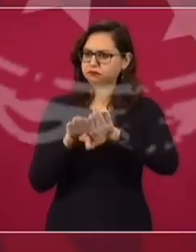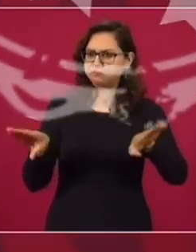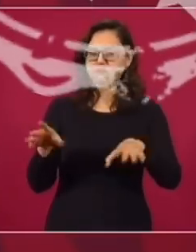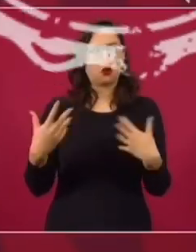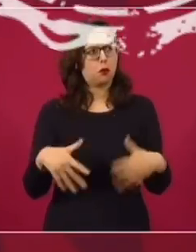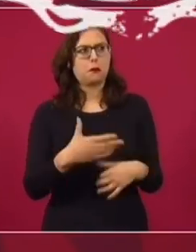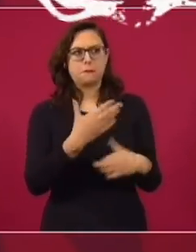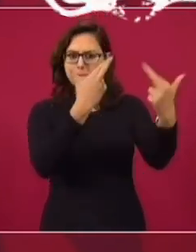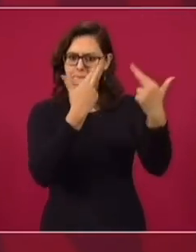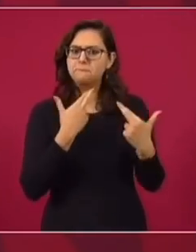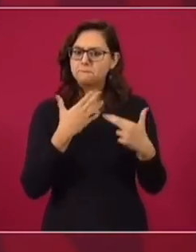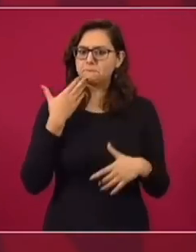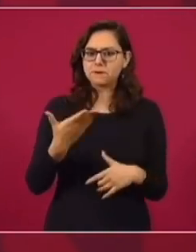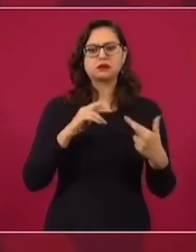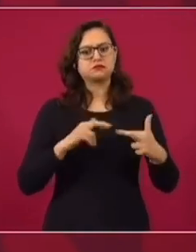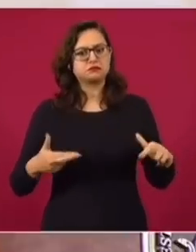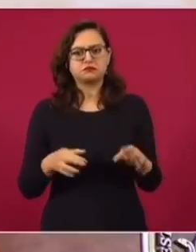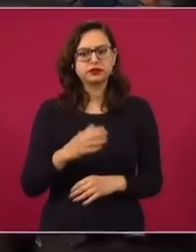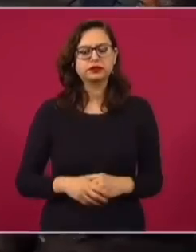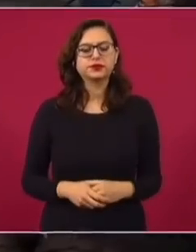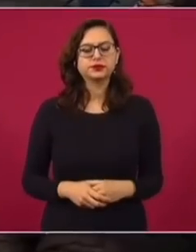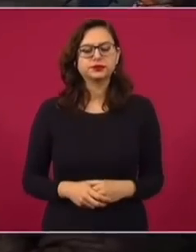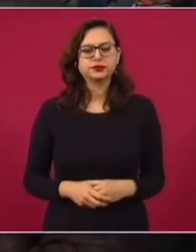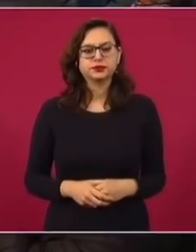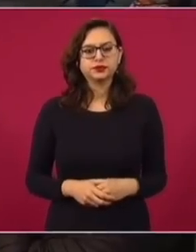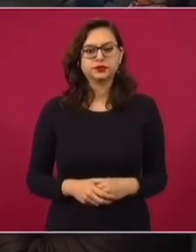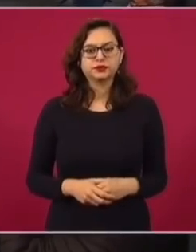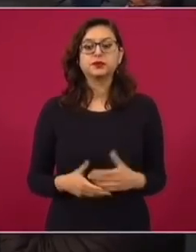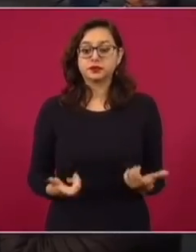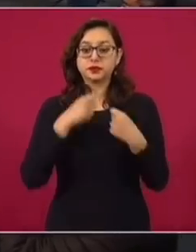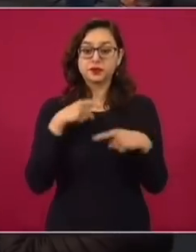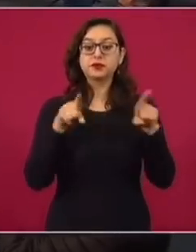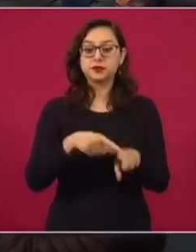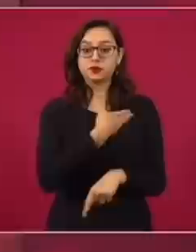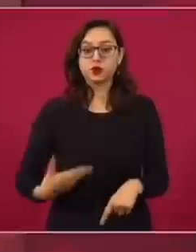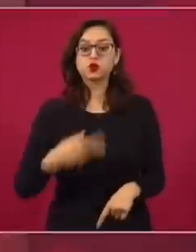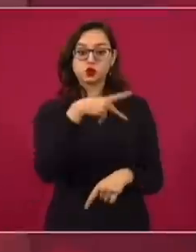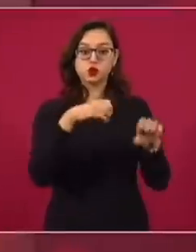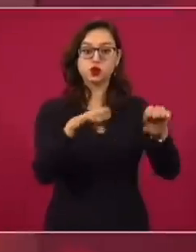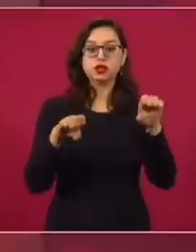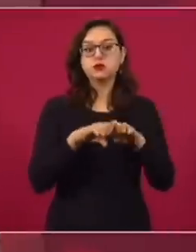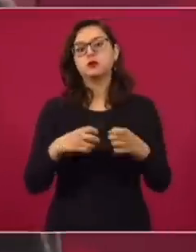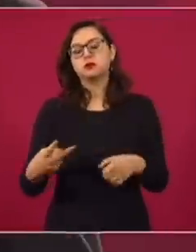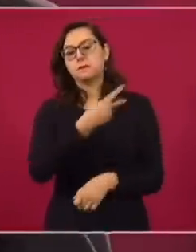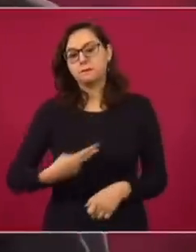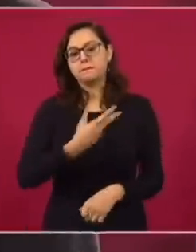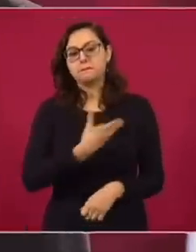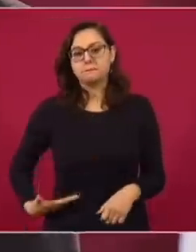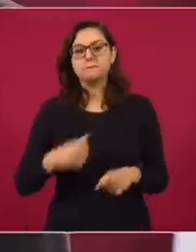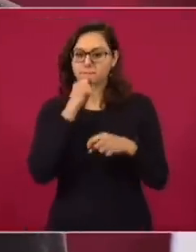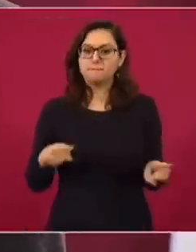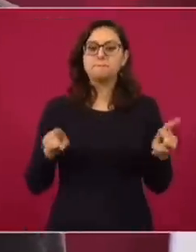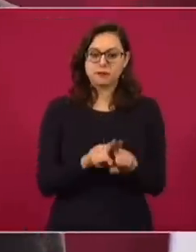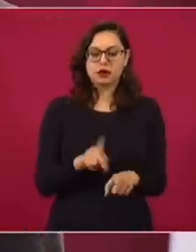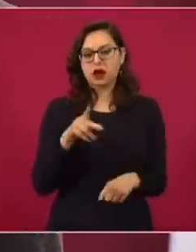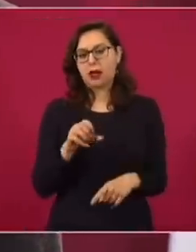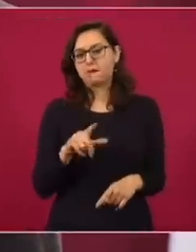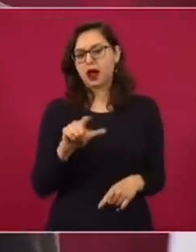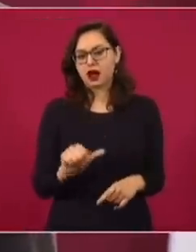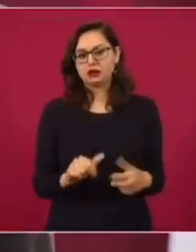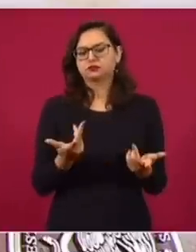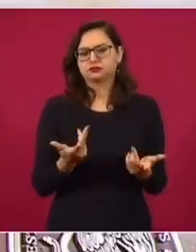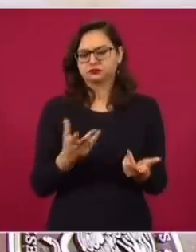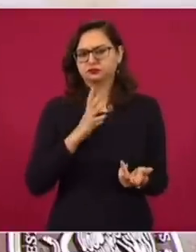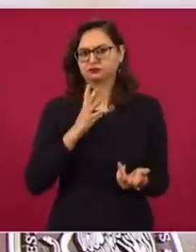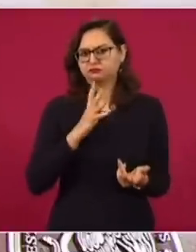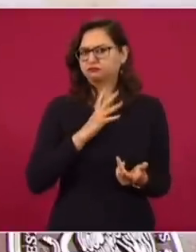Llevamos muy buenas relaciones con el gobierno de Estados Unidos, con el Departamento de Estado, con el equipo asesor del presidente, con la vicepresidenta Kamala Harris, con